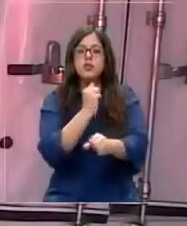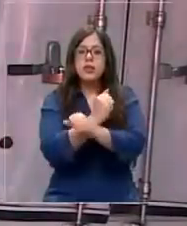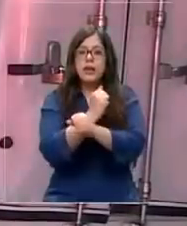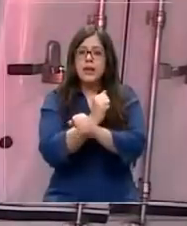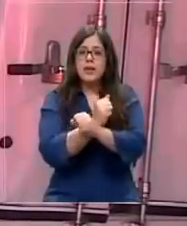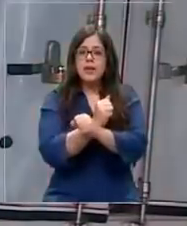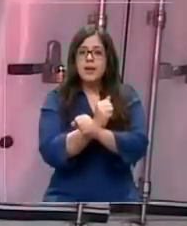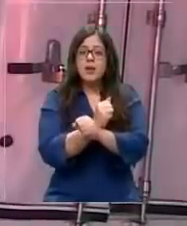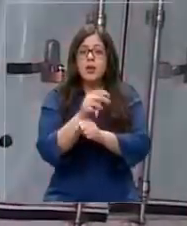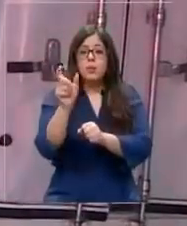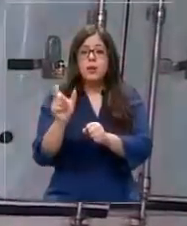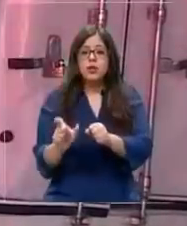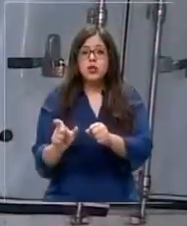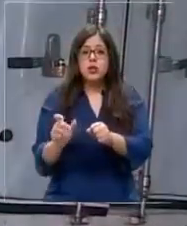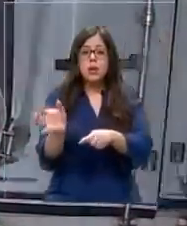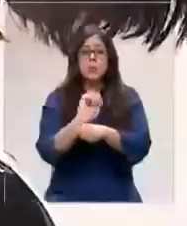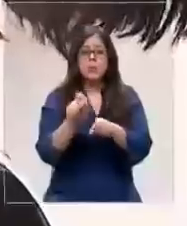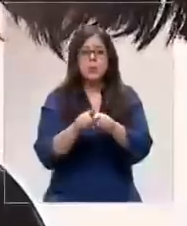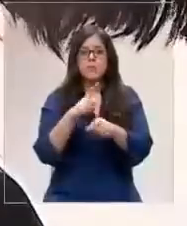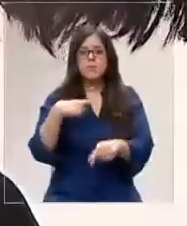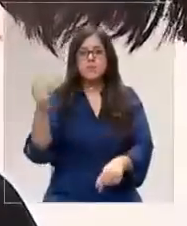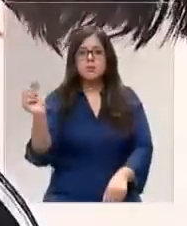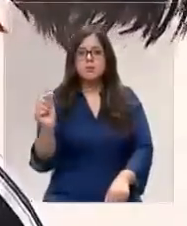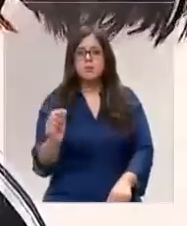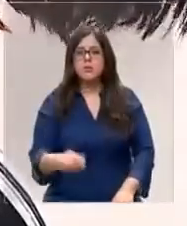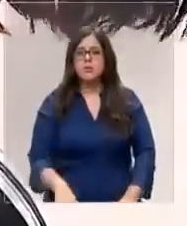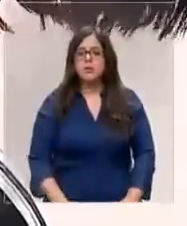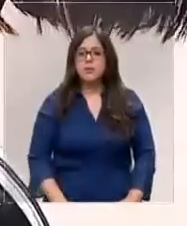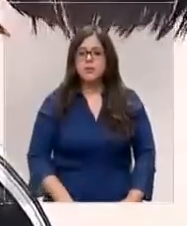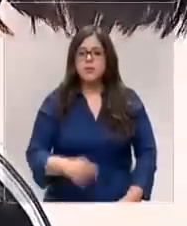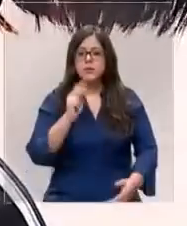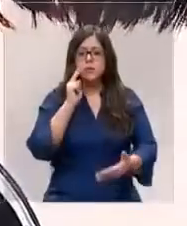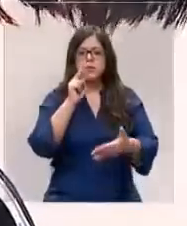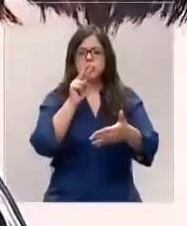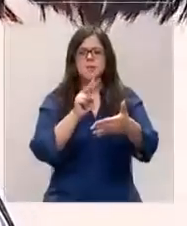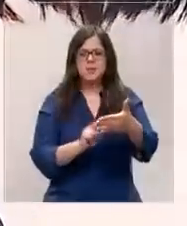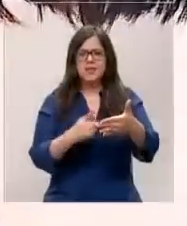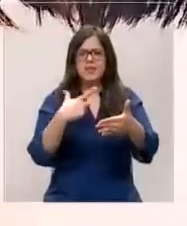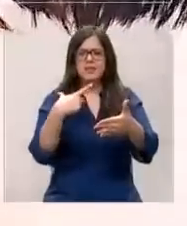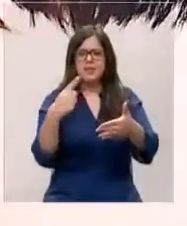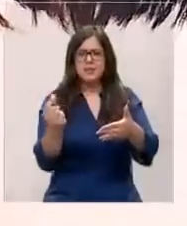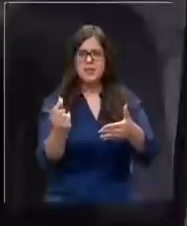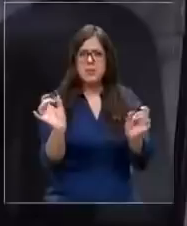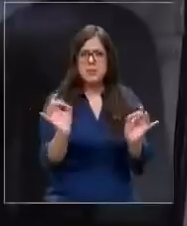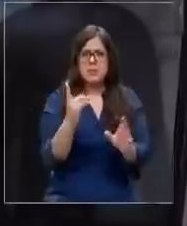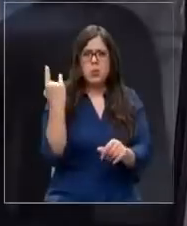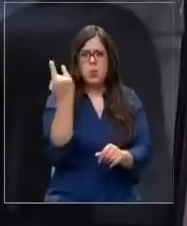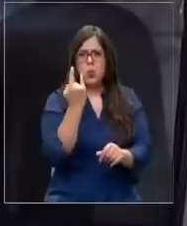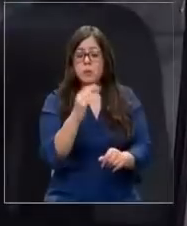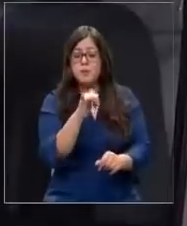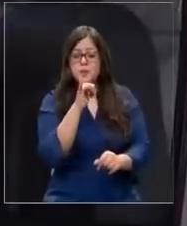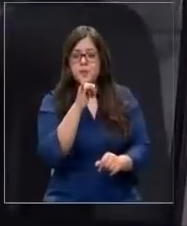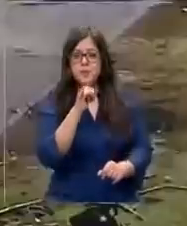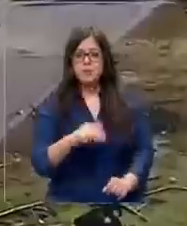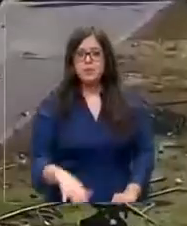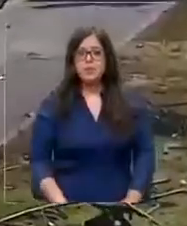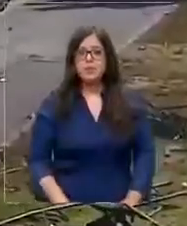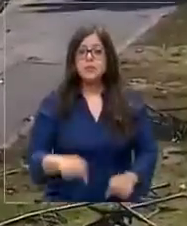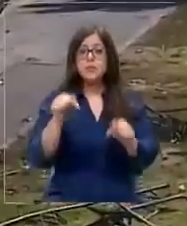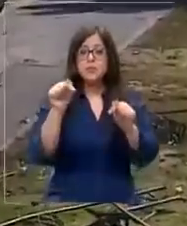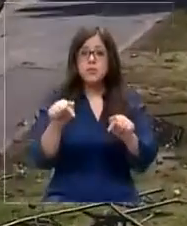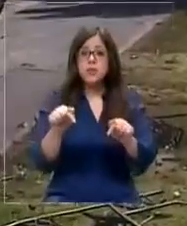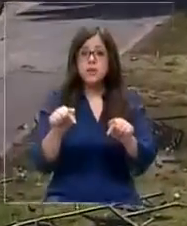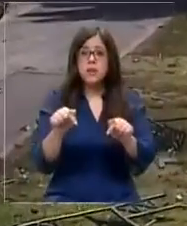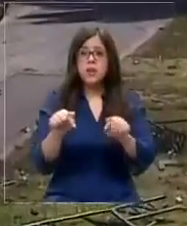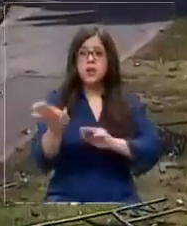carabineros, el conductor se dio a la fuga. Abuseo de velocidad, abuseo de velocidad, quién sabe si vendría ebrio o qué cosa. Ya es precaución